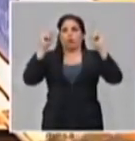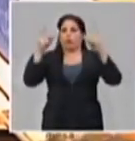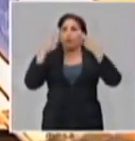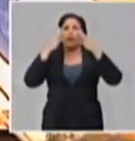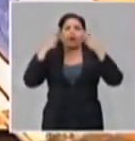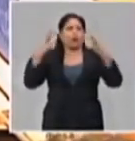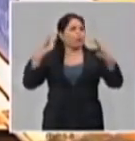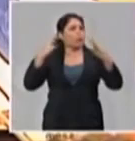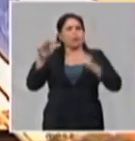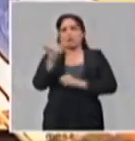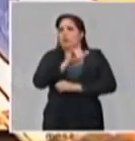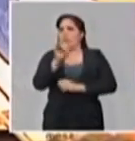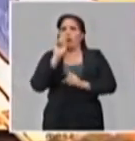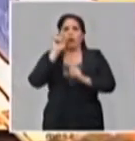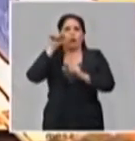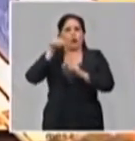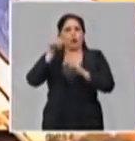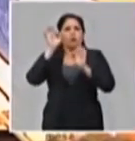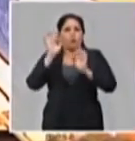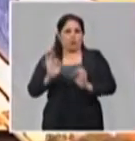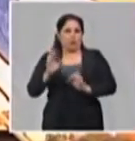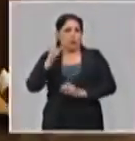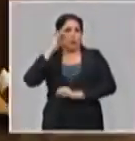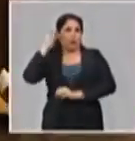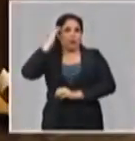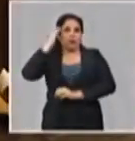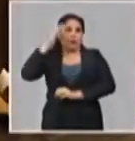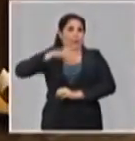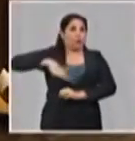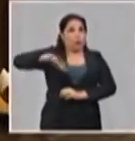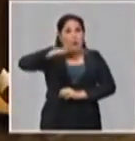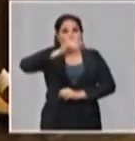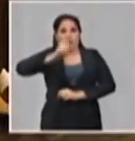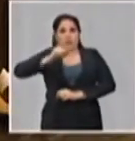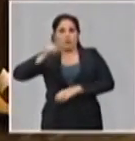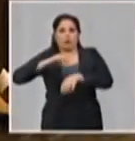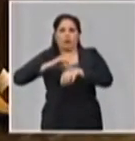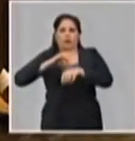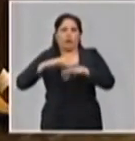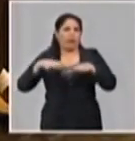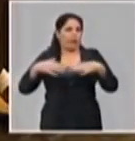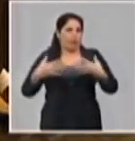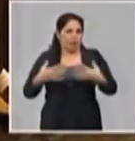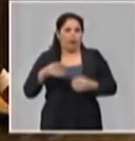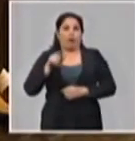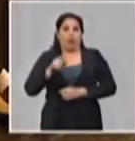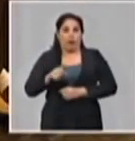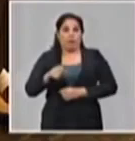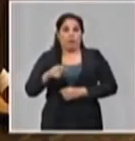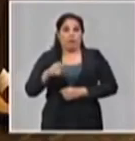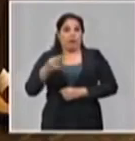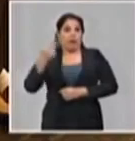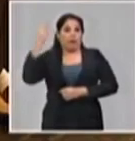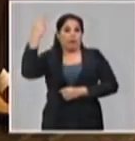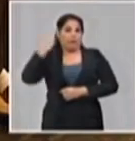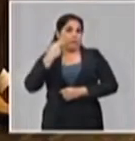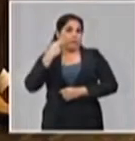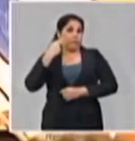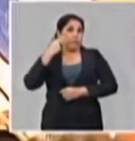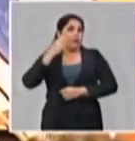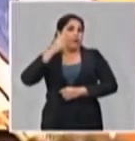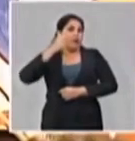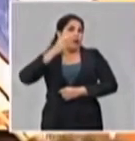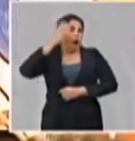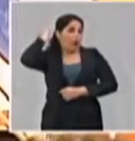con igual propósito. Ahora, en cumplimiento de las indicaciones de nuestro general de ejército, el